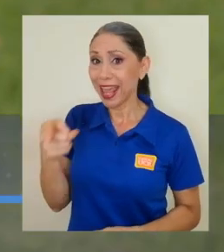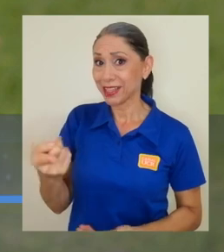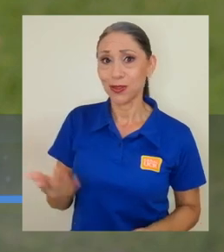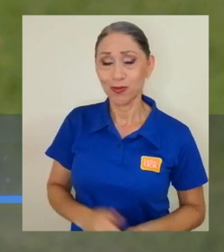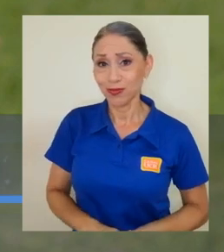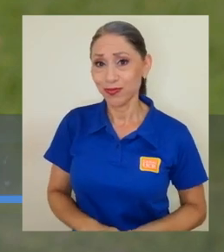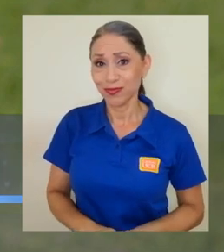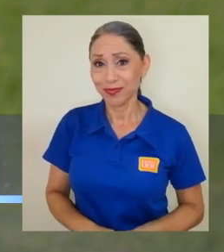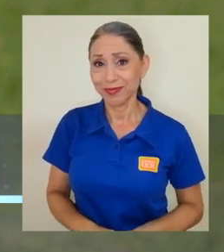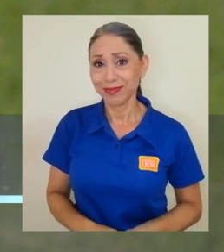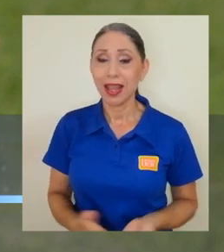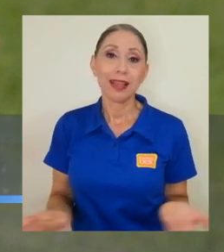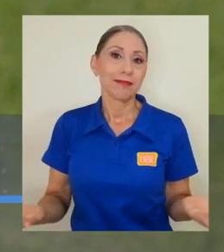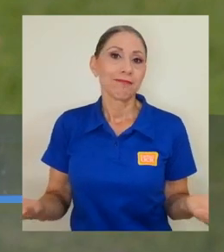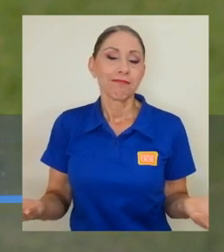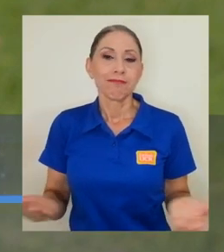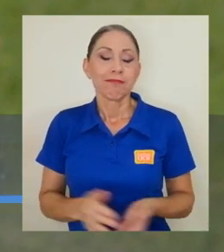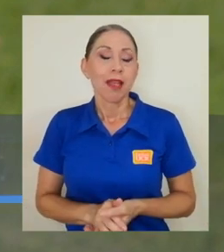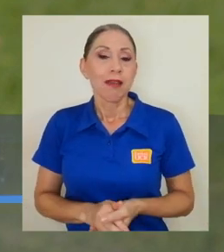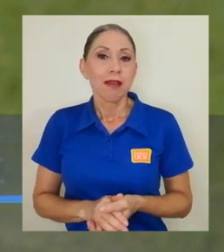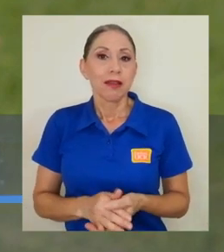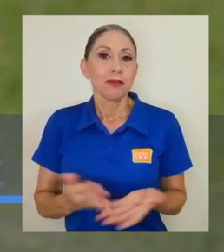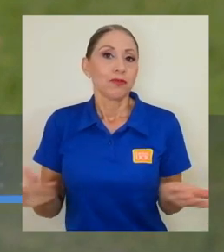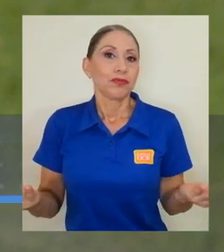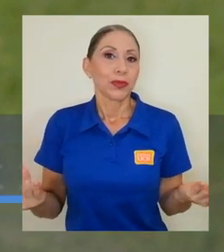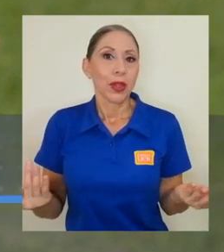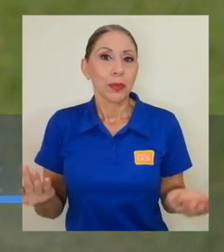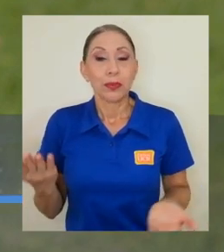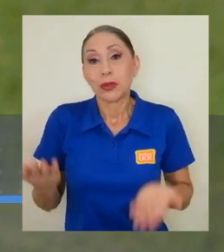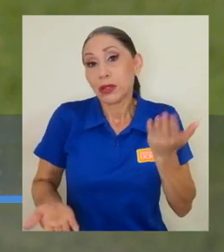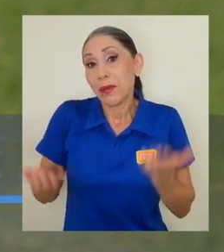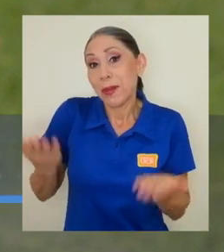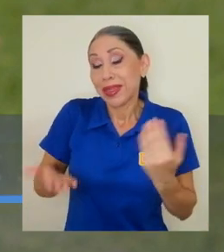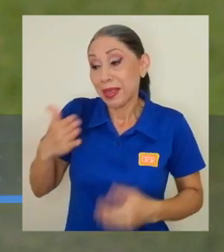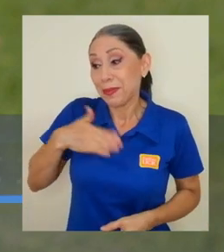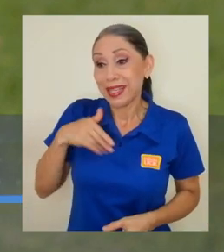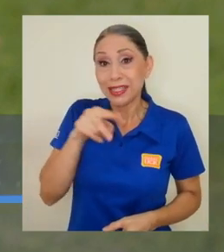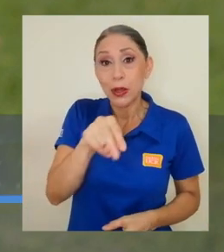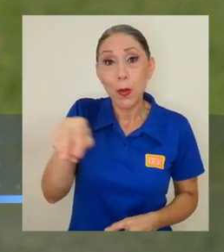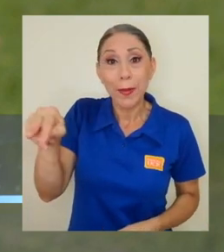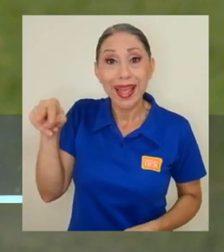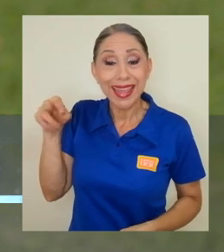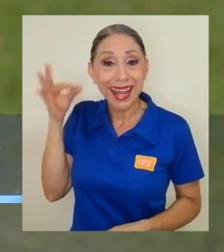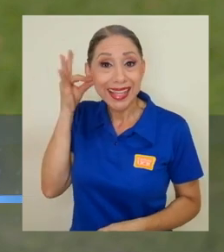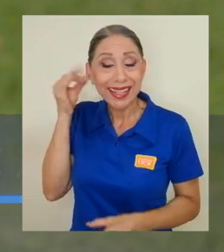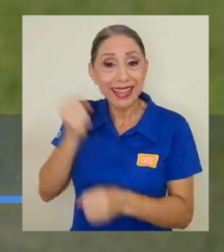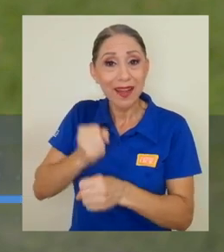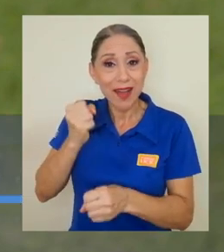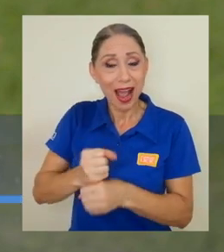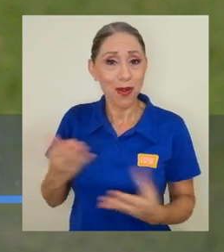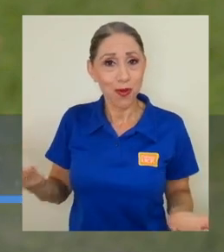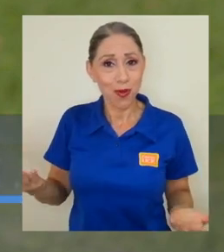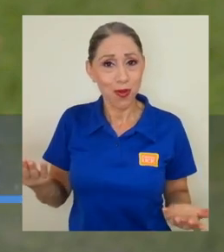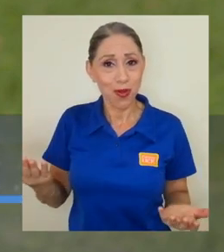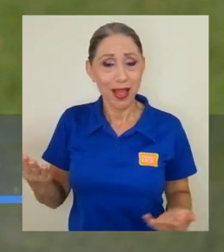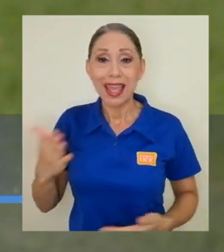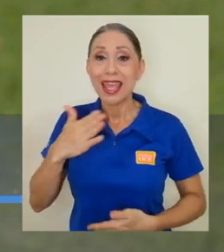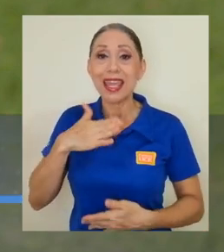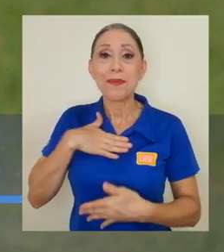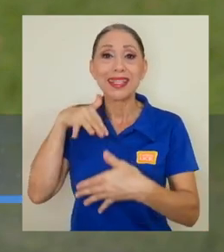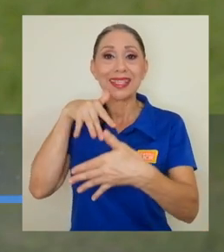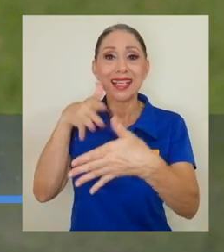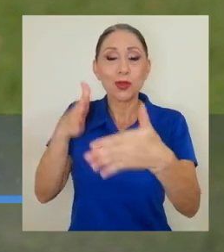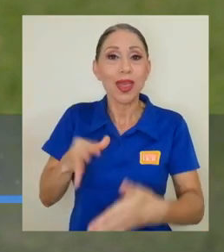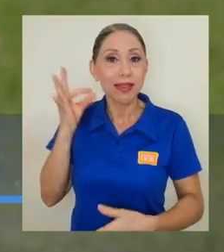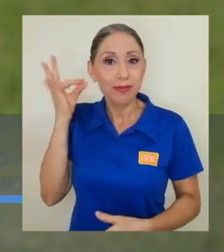bueno, uno que posiblemente mis compañeras de trabajo y mis estudiantes